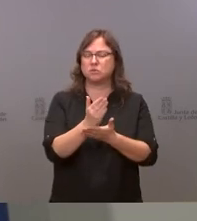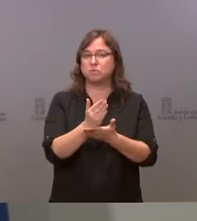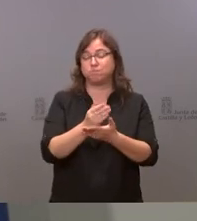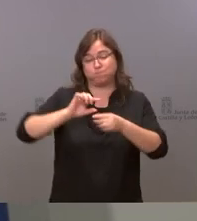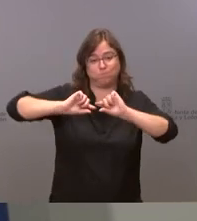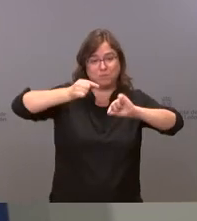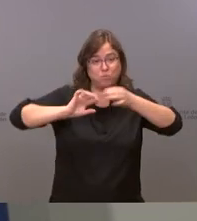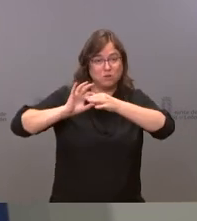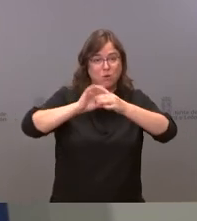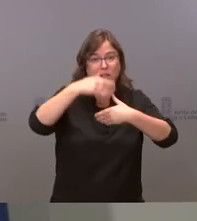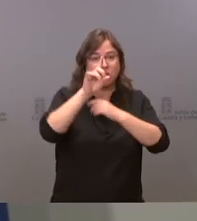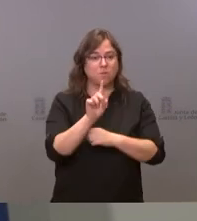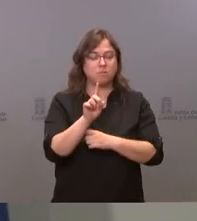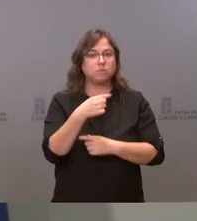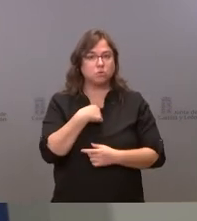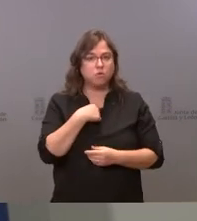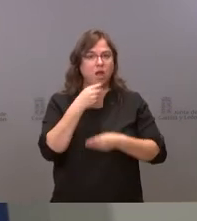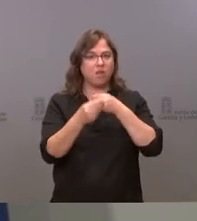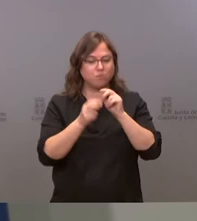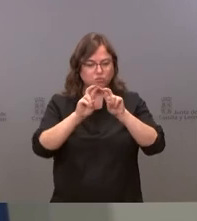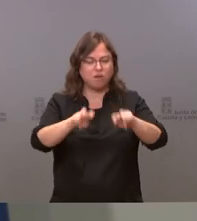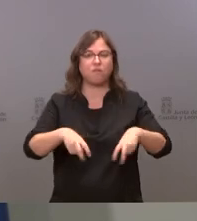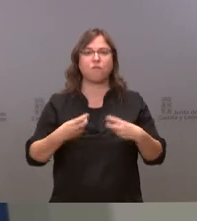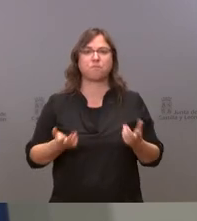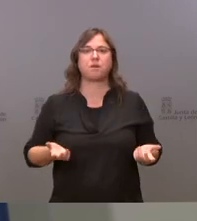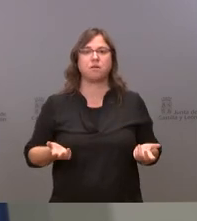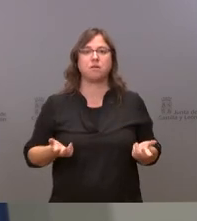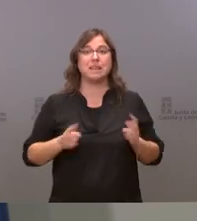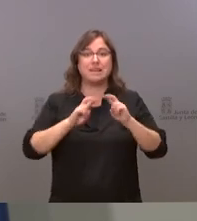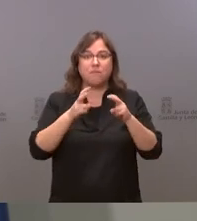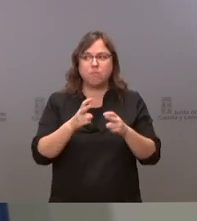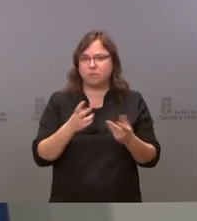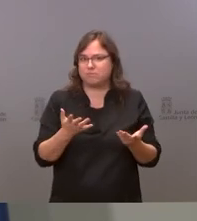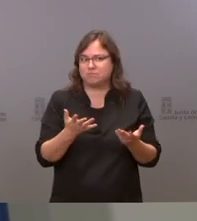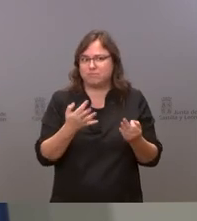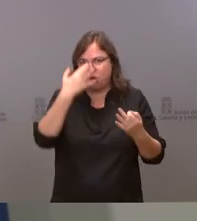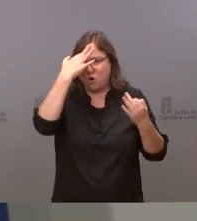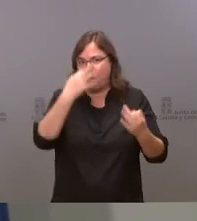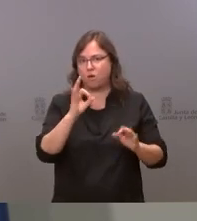y estamos aplicando una reforma que tiene como no podía ser de otra manera